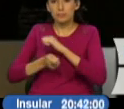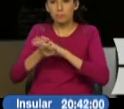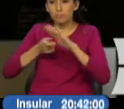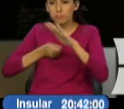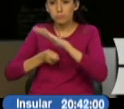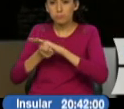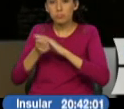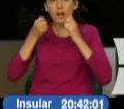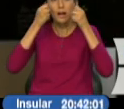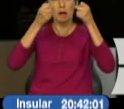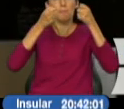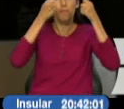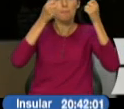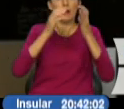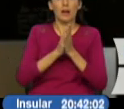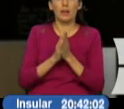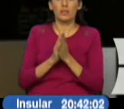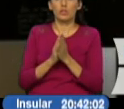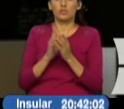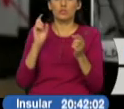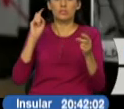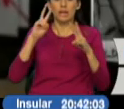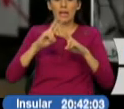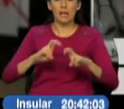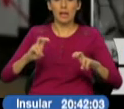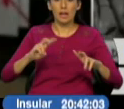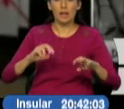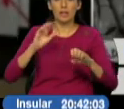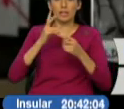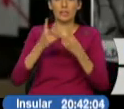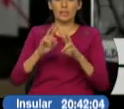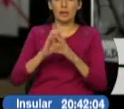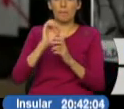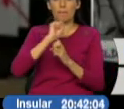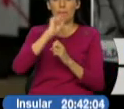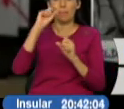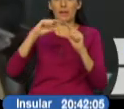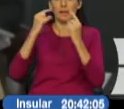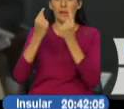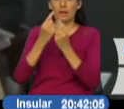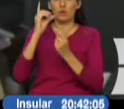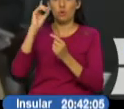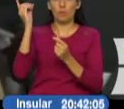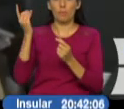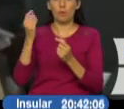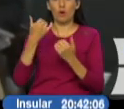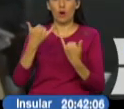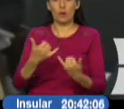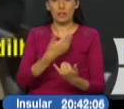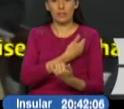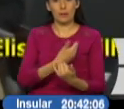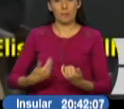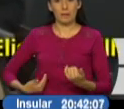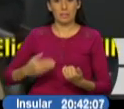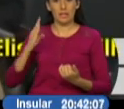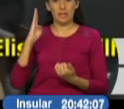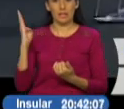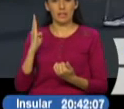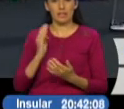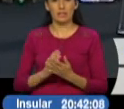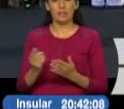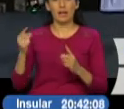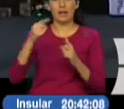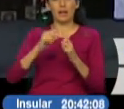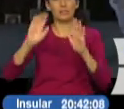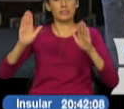campañas políticas entre los que serán investigados está la mano derecha de Temer Elisao Padilla secretario de presidencia hasta el cierre de